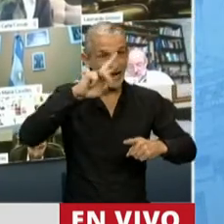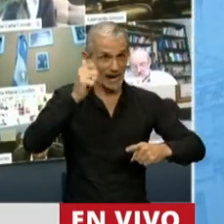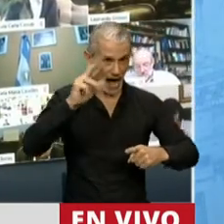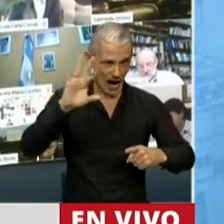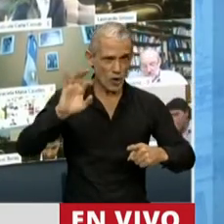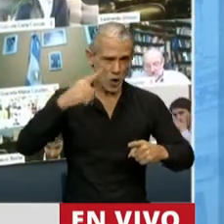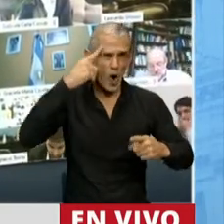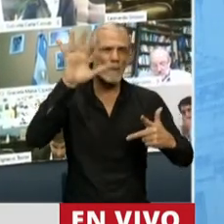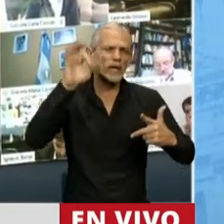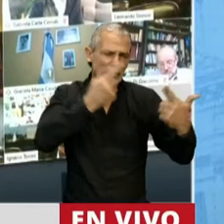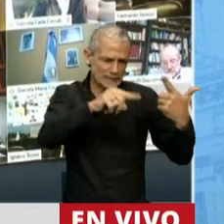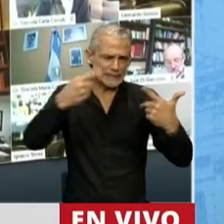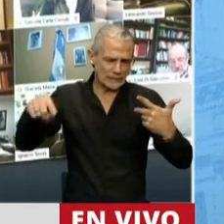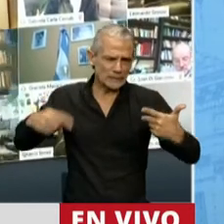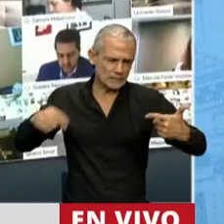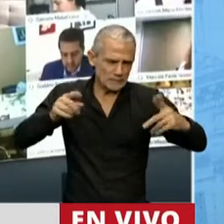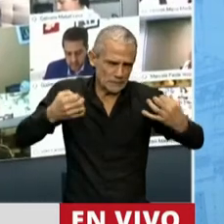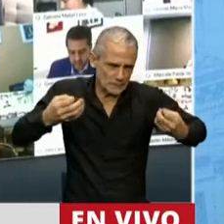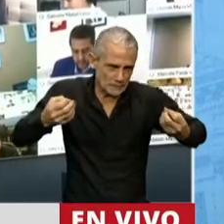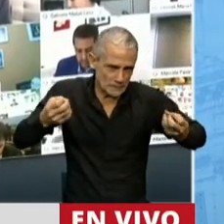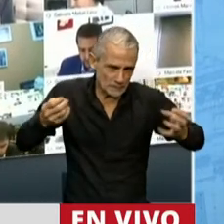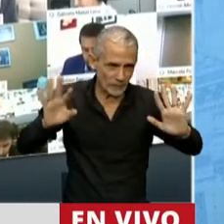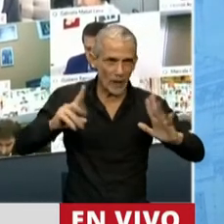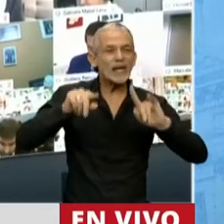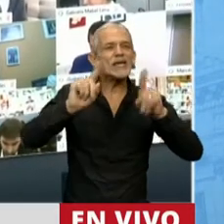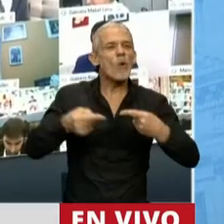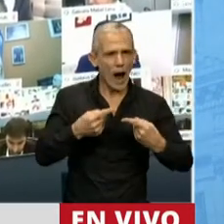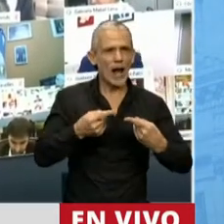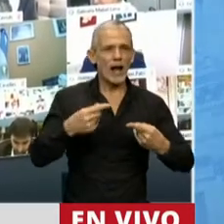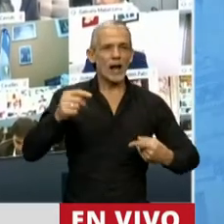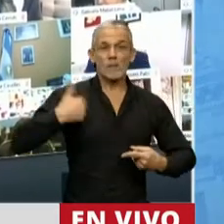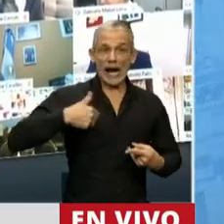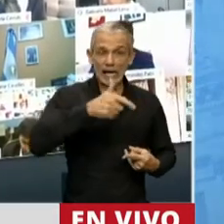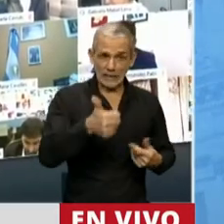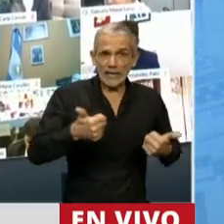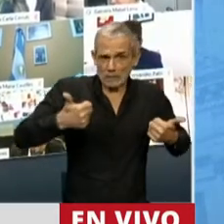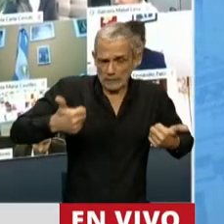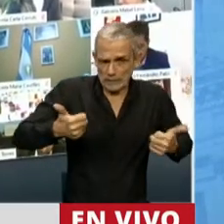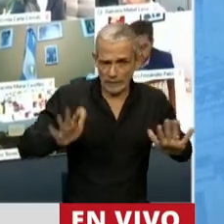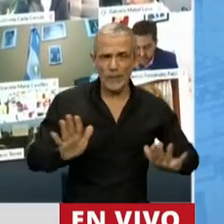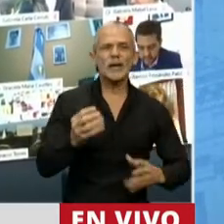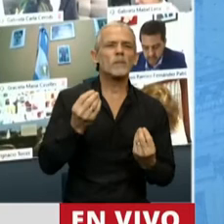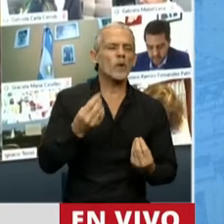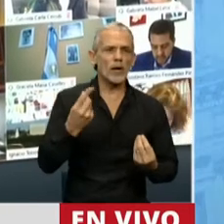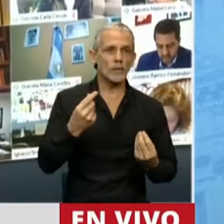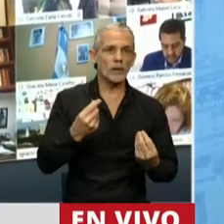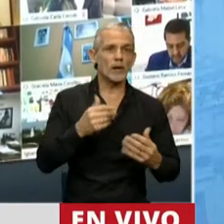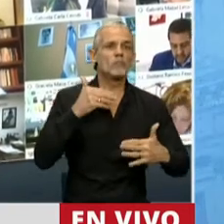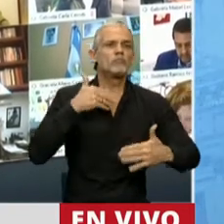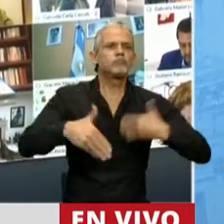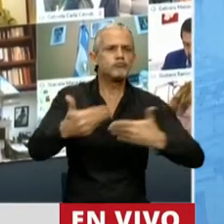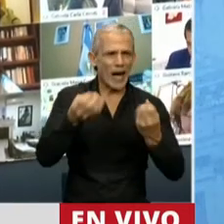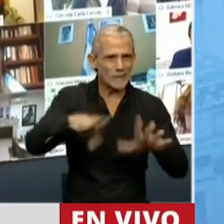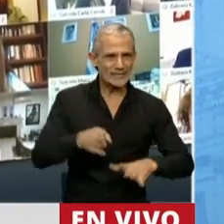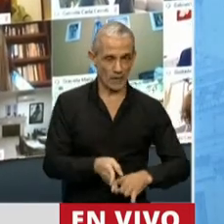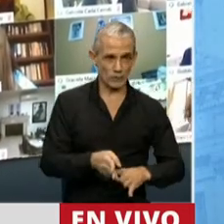que sirve, presidente, sirve para el país porque nos pone en carrera, pero es